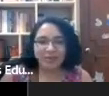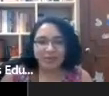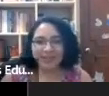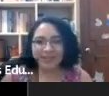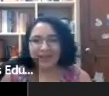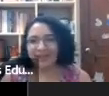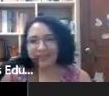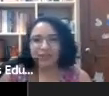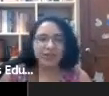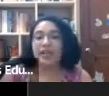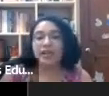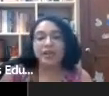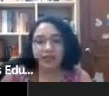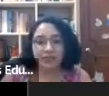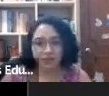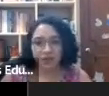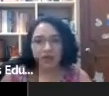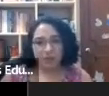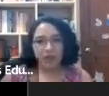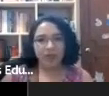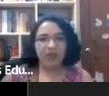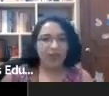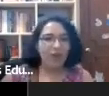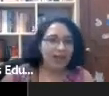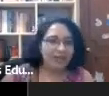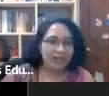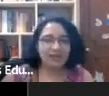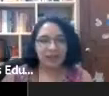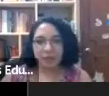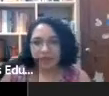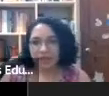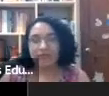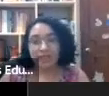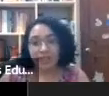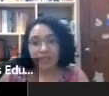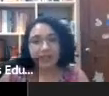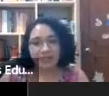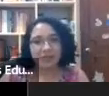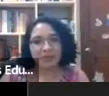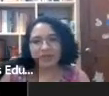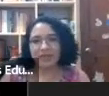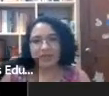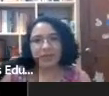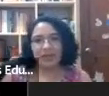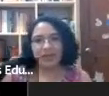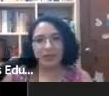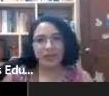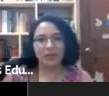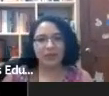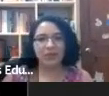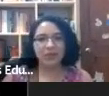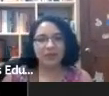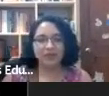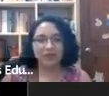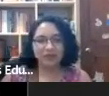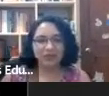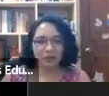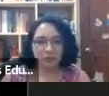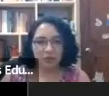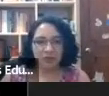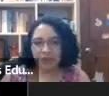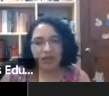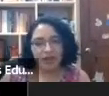vamos a correr, vamos a saltar el resorte y lo hacemos, ¿no? Y lo hacen y te acompañan y finalmente, pues, pues, así se va, se va